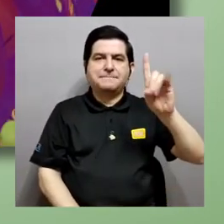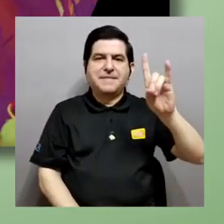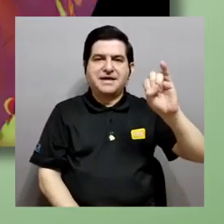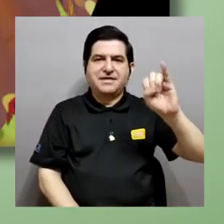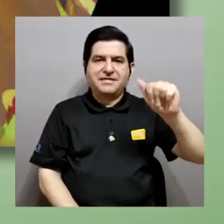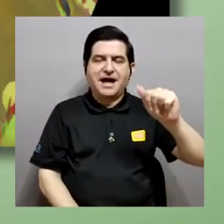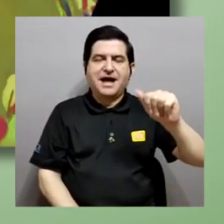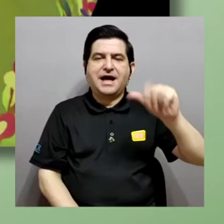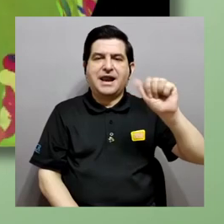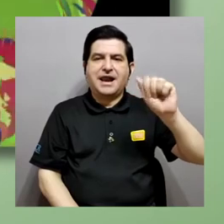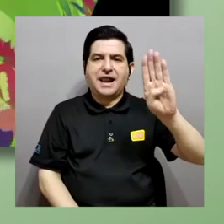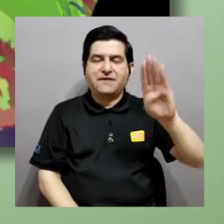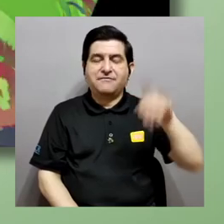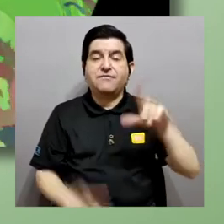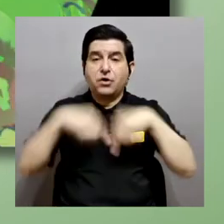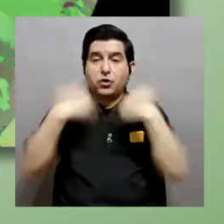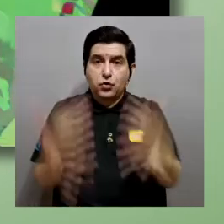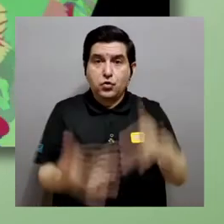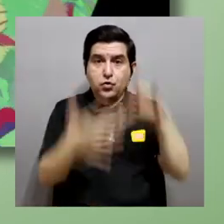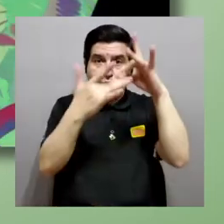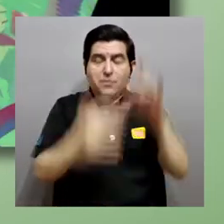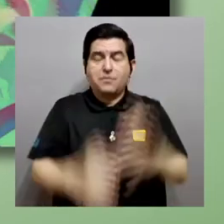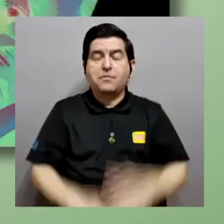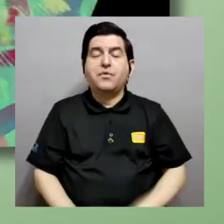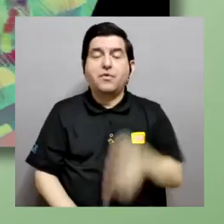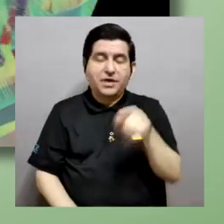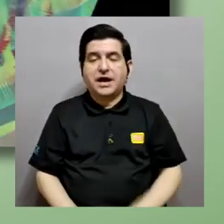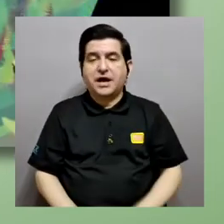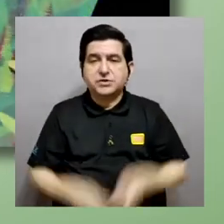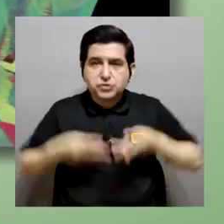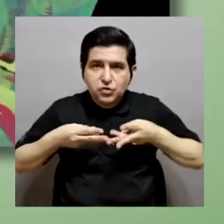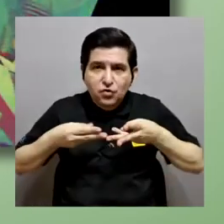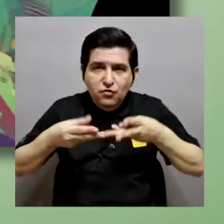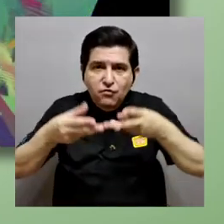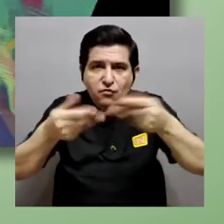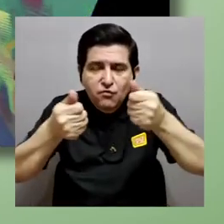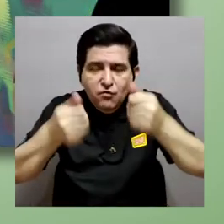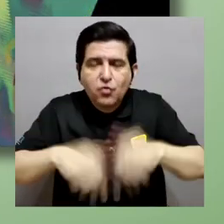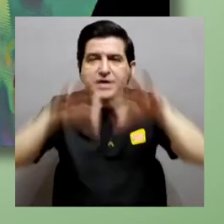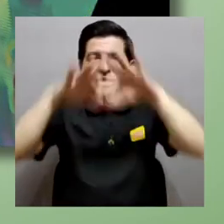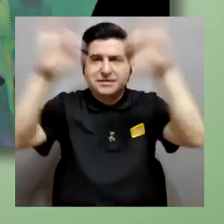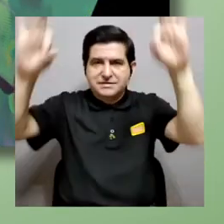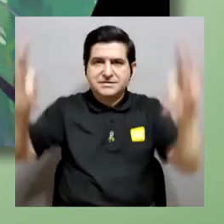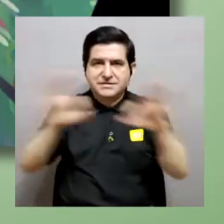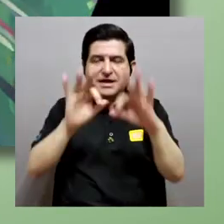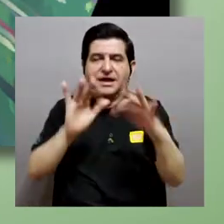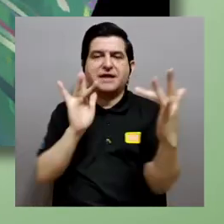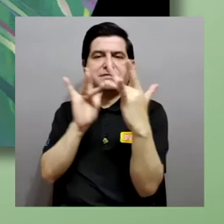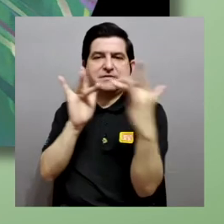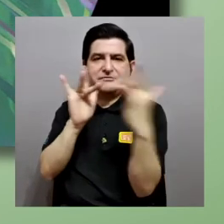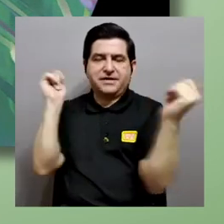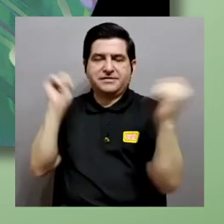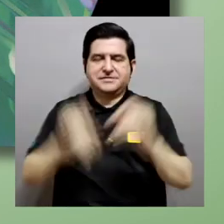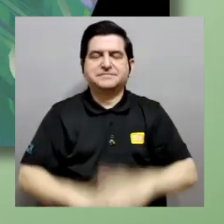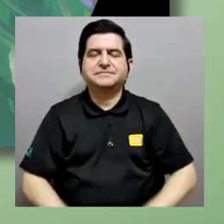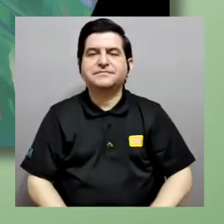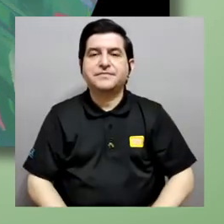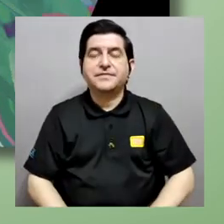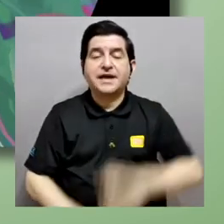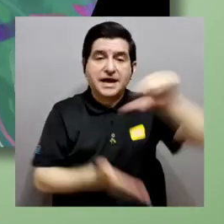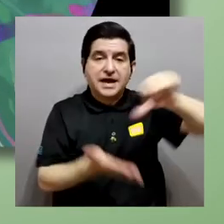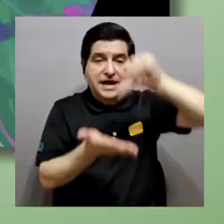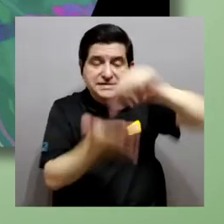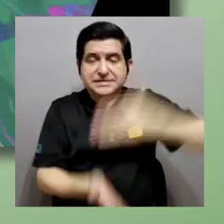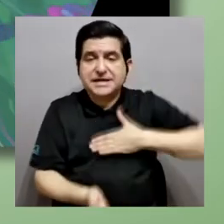trabajo en un grupo muy especial que se llama fluid interfaces o interfaces fluidas y el